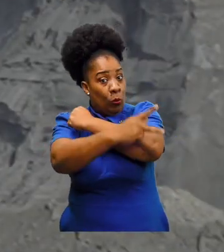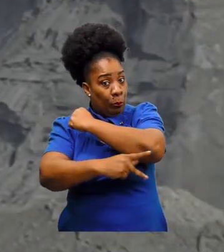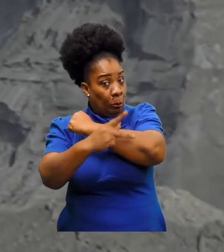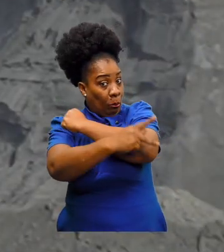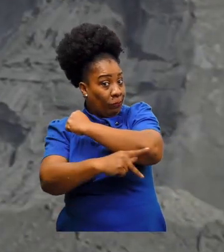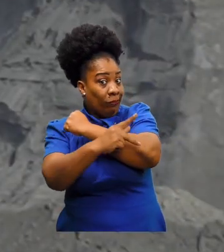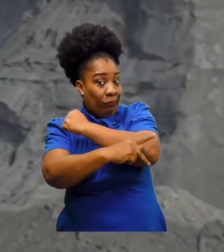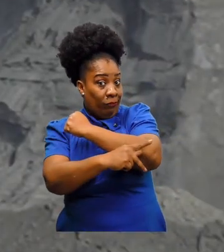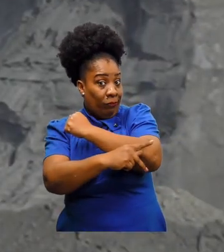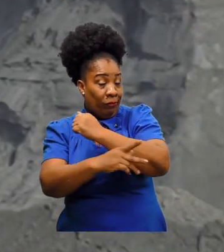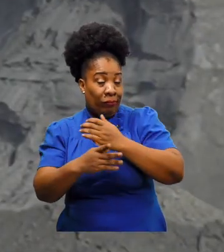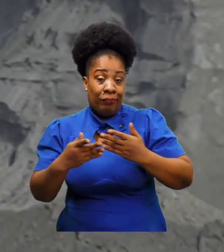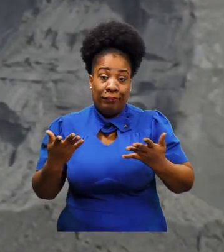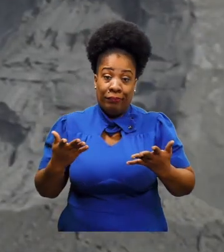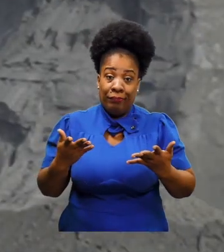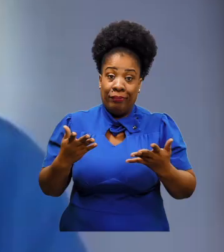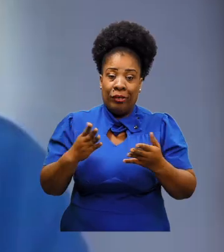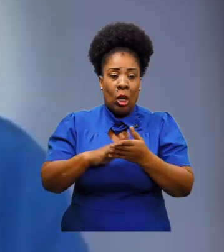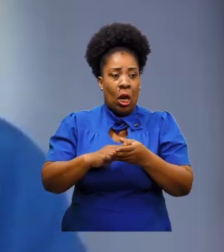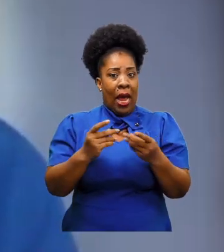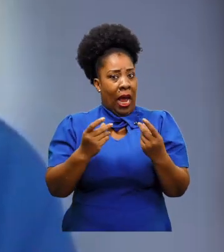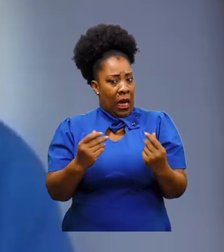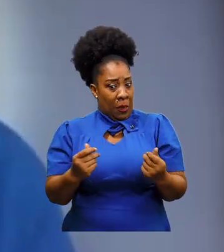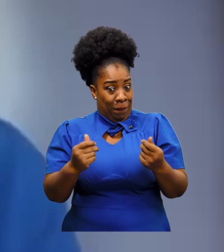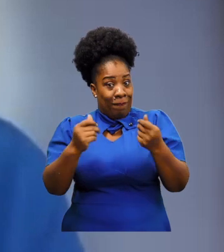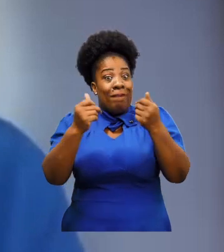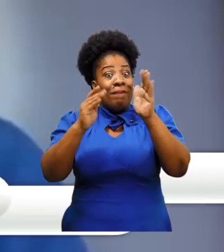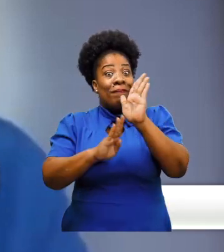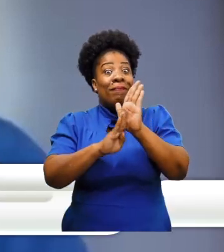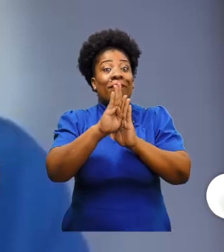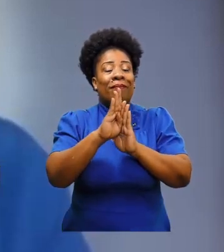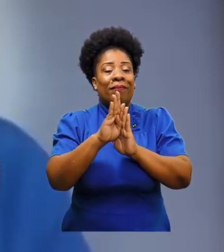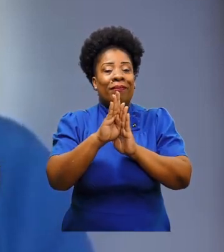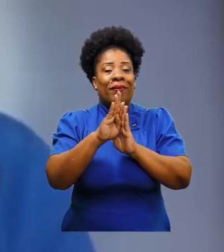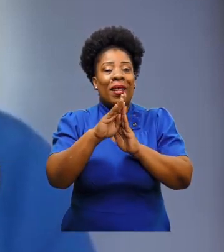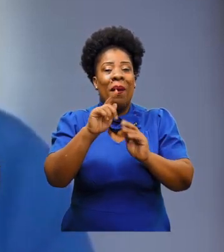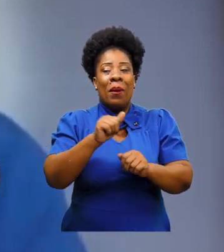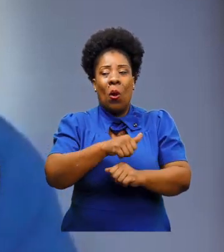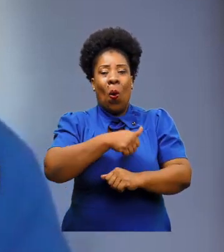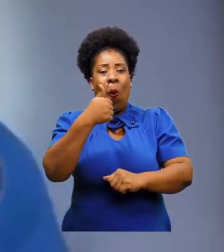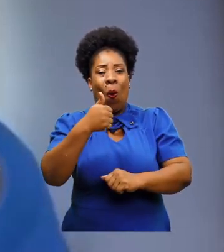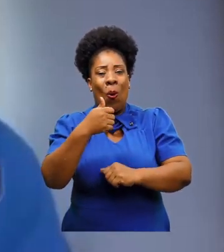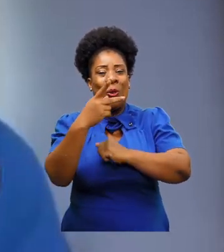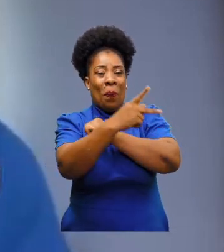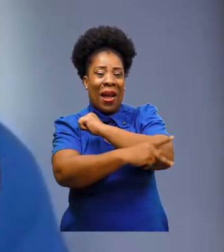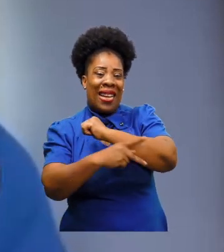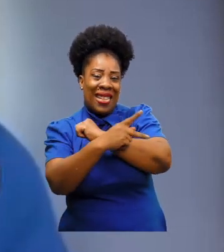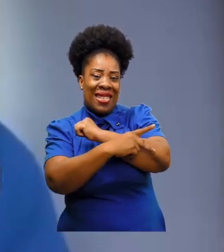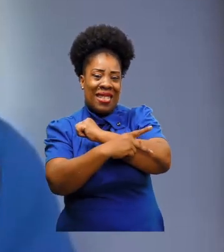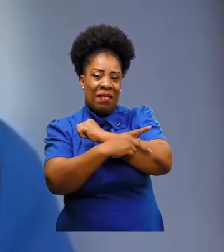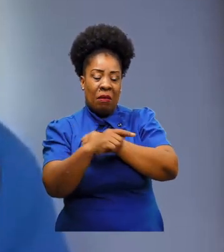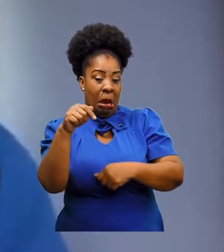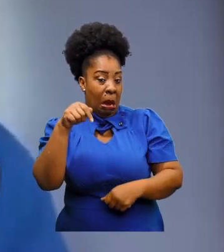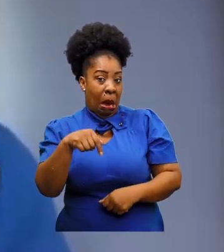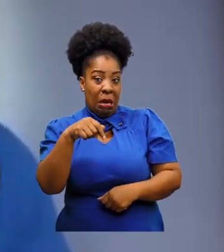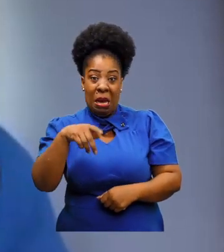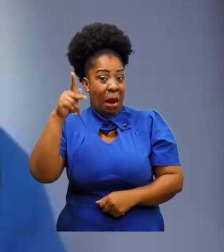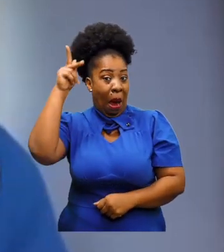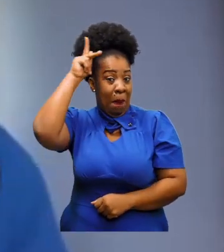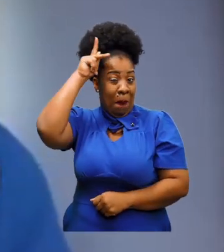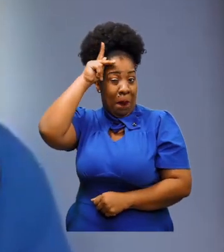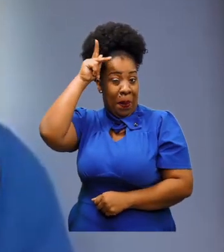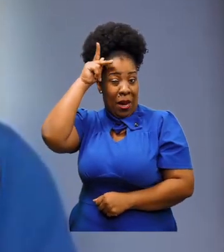siendo una economía colonial o neocolonial. Ha habido crecimiento económico, inclusive decían, pues, el Perú